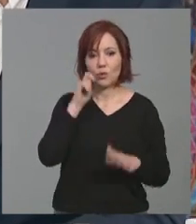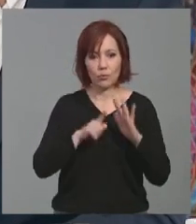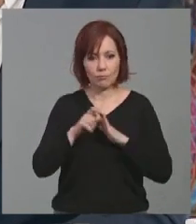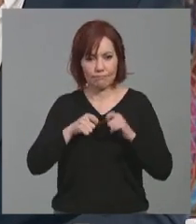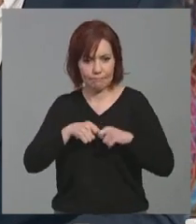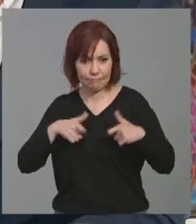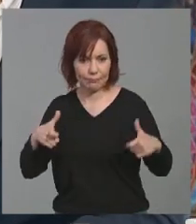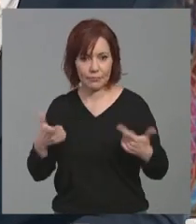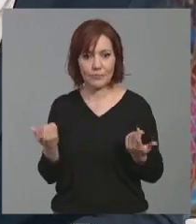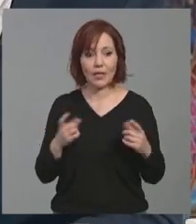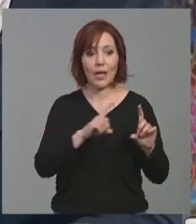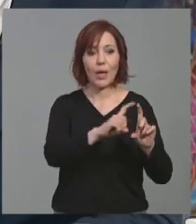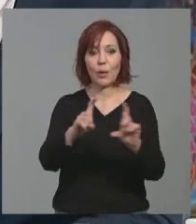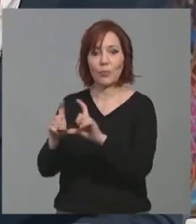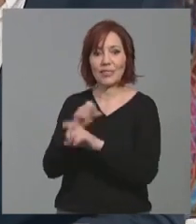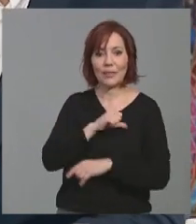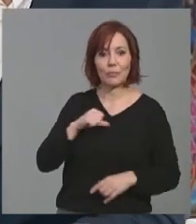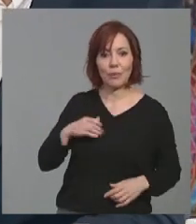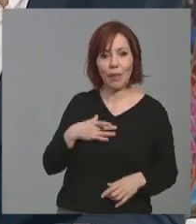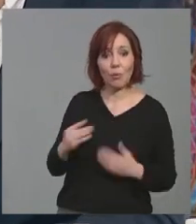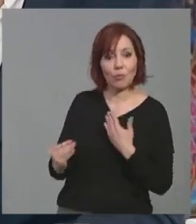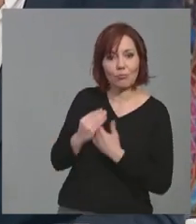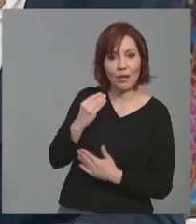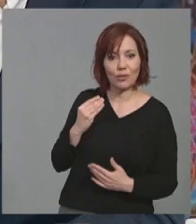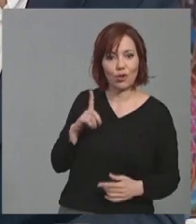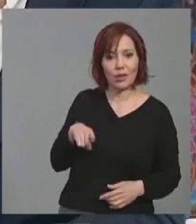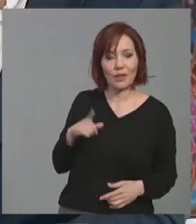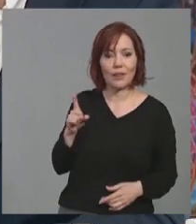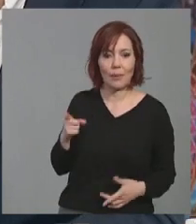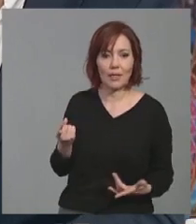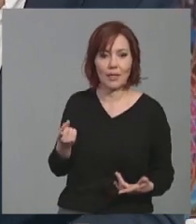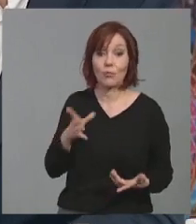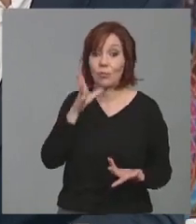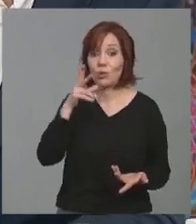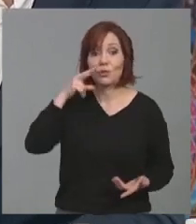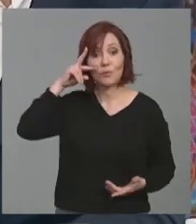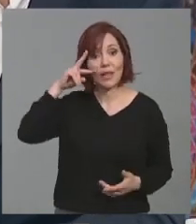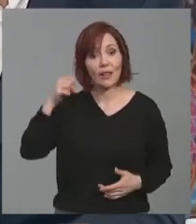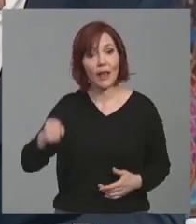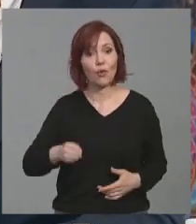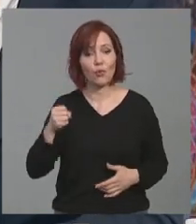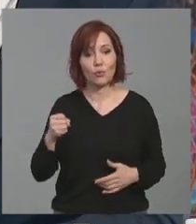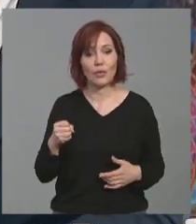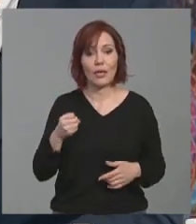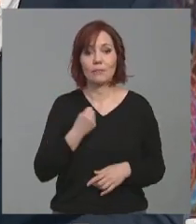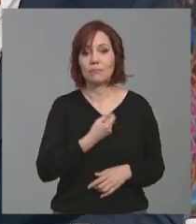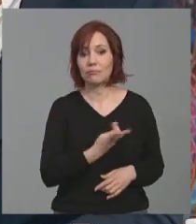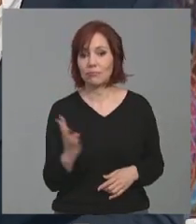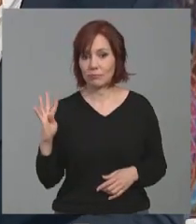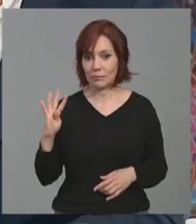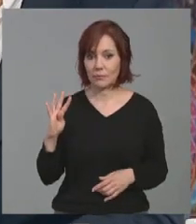la iniciativa privada invertir, pues en eso un poco las experiencias jubilarias van enfocadas en este sentido, ¿no? A que también el sector privado,